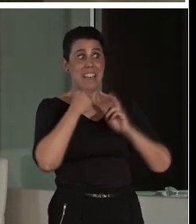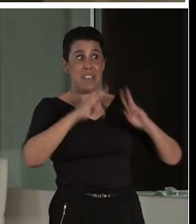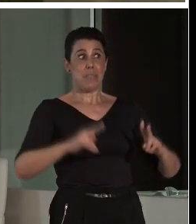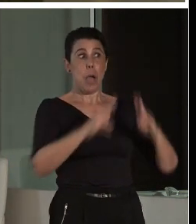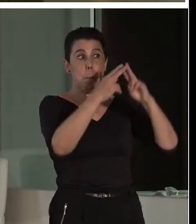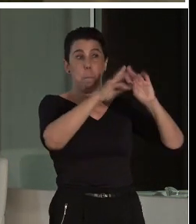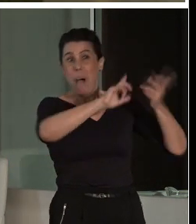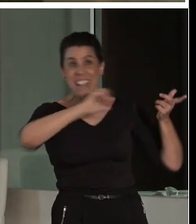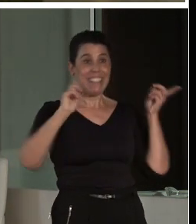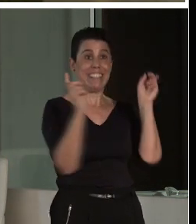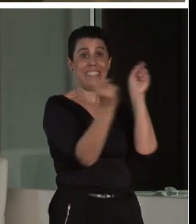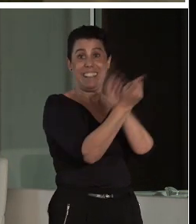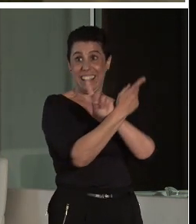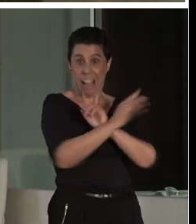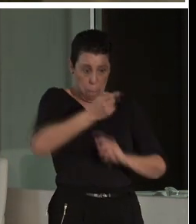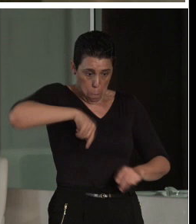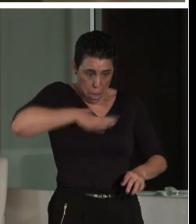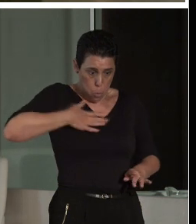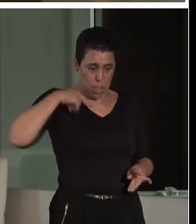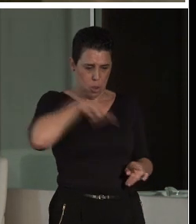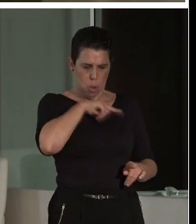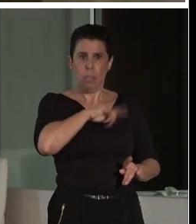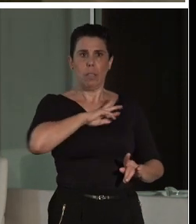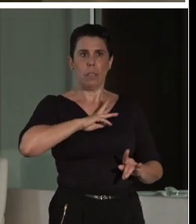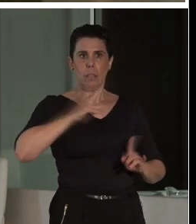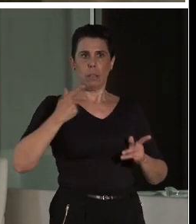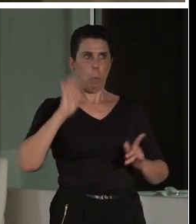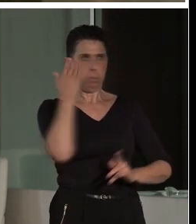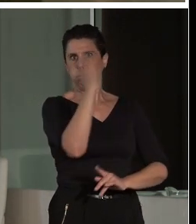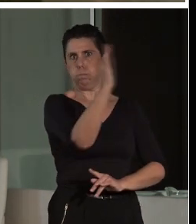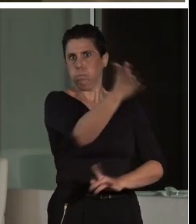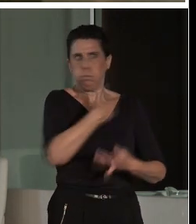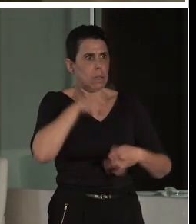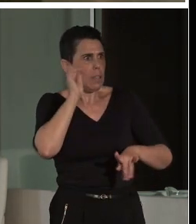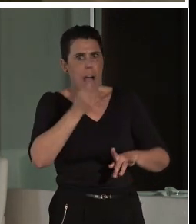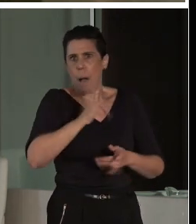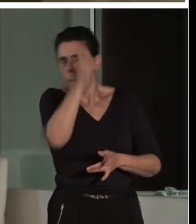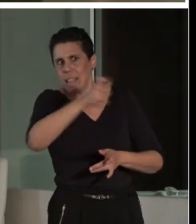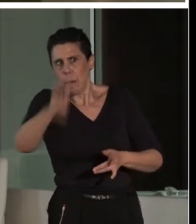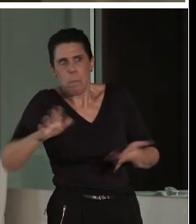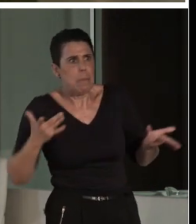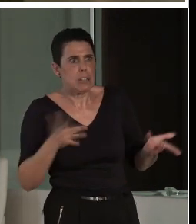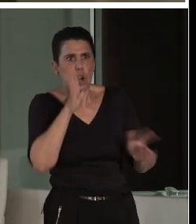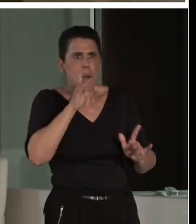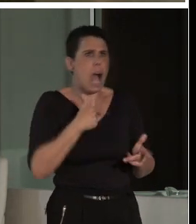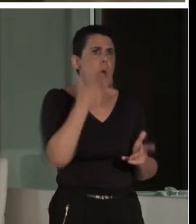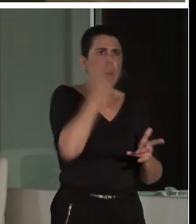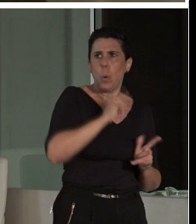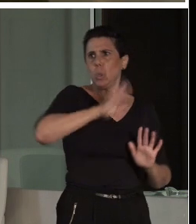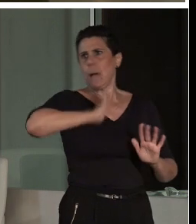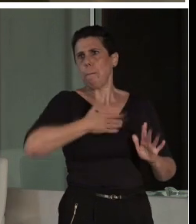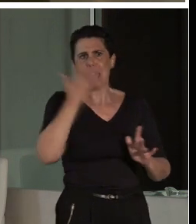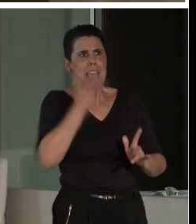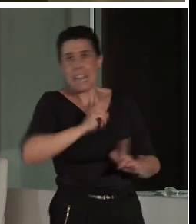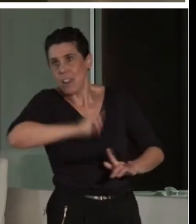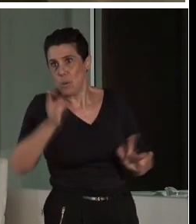Fijaros cómo cambian nuestros sentimientos. Nosotros estamos constantemente cambiando de sentimientos con respecto a las personas, con respecto a nosotros mismos, si yo analizo